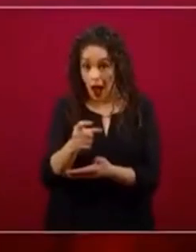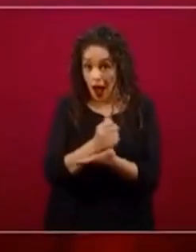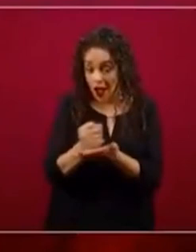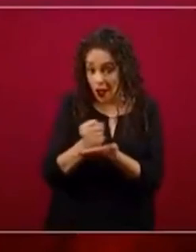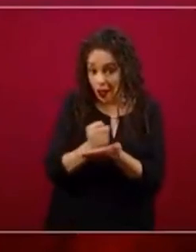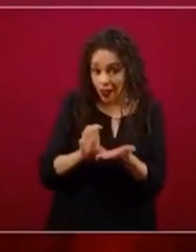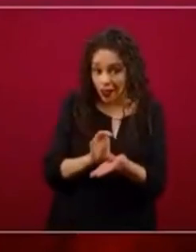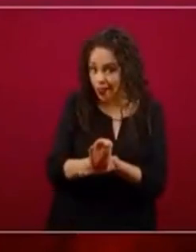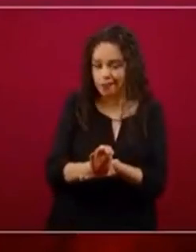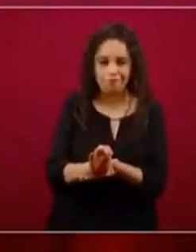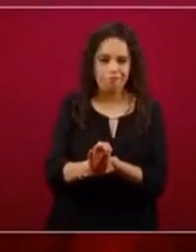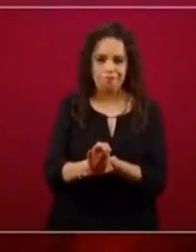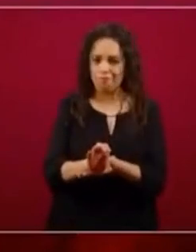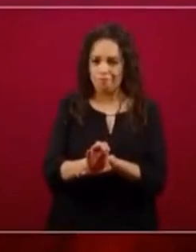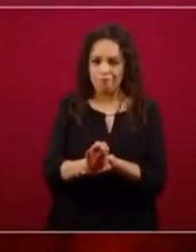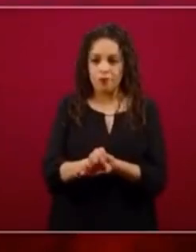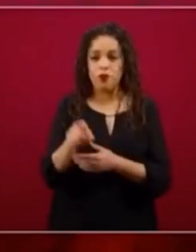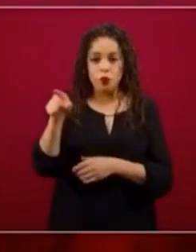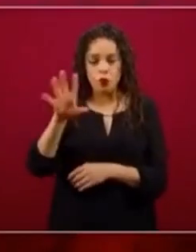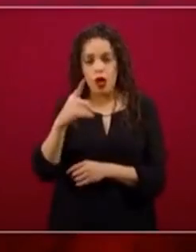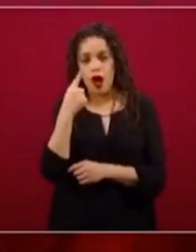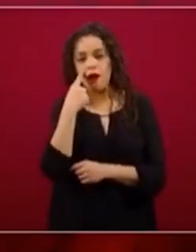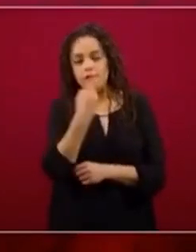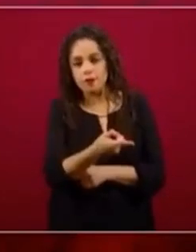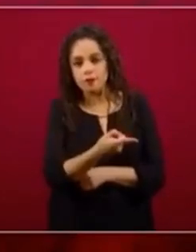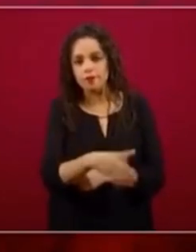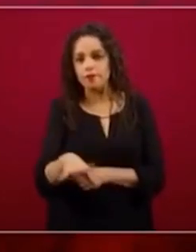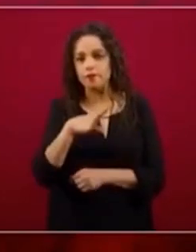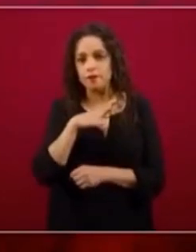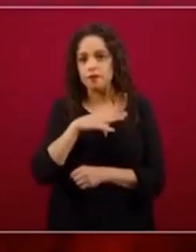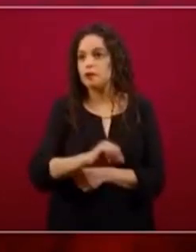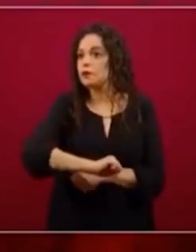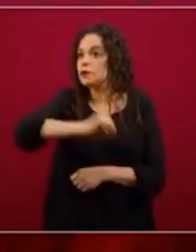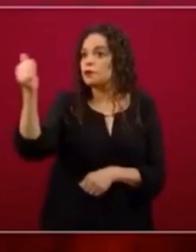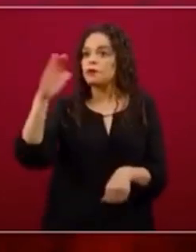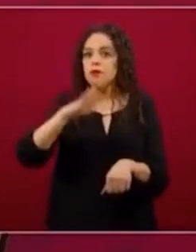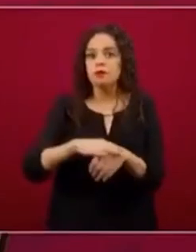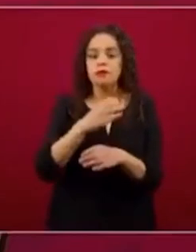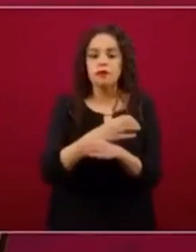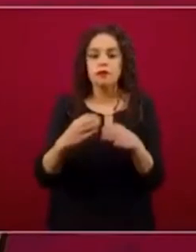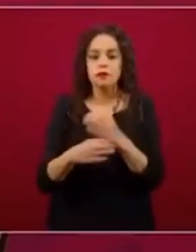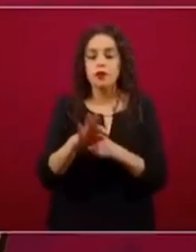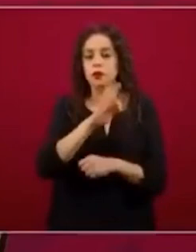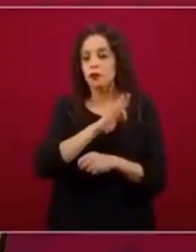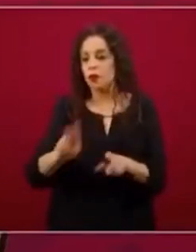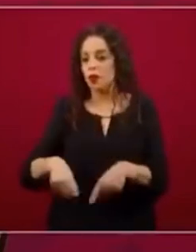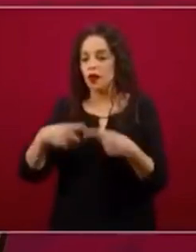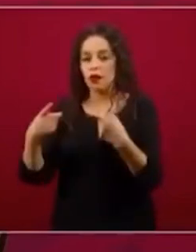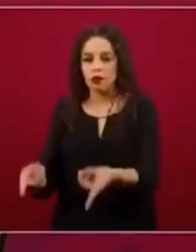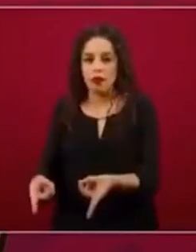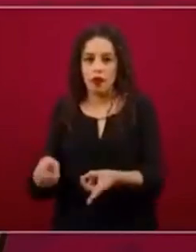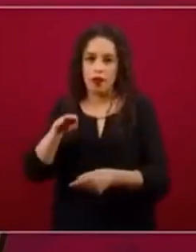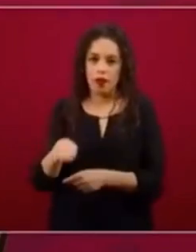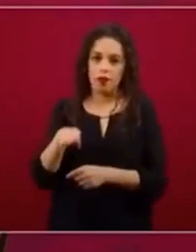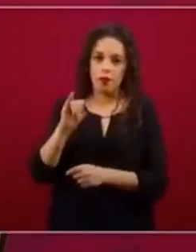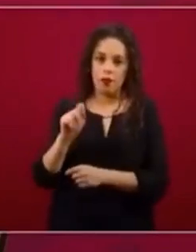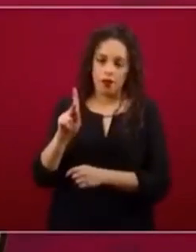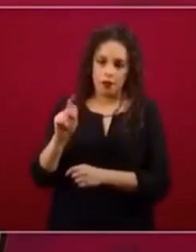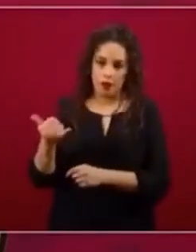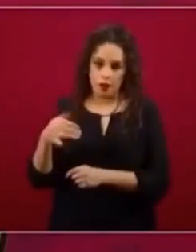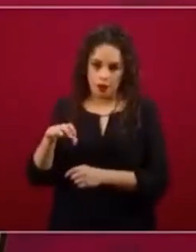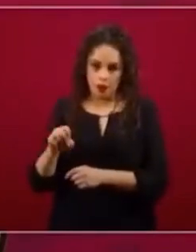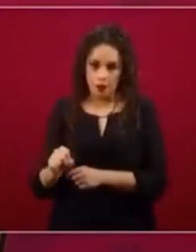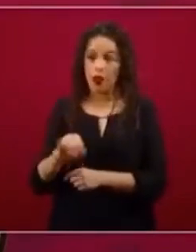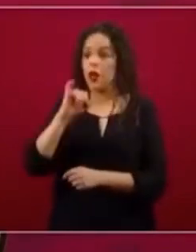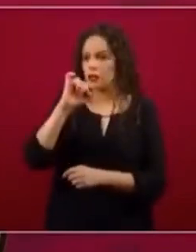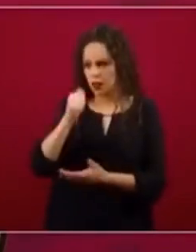créditos, como vieron, es un componente de muchas otras cosas que hay que darles a las MIPIMES. Claro que ayuda a